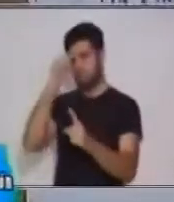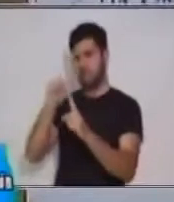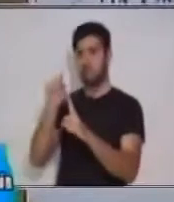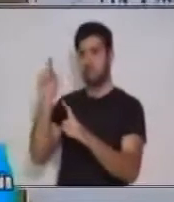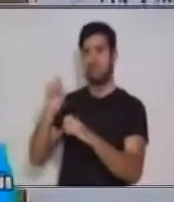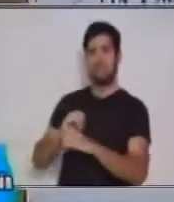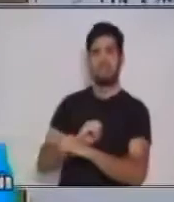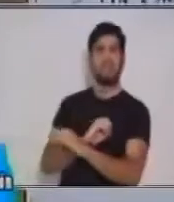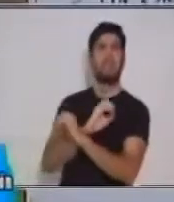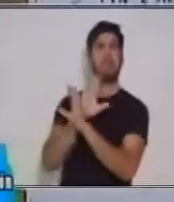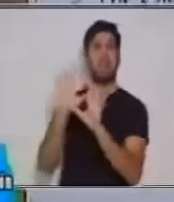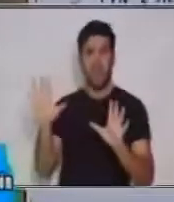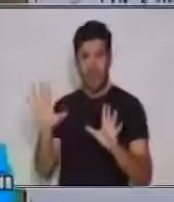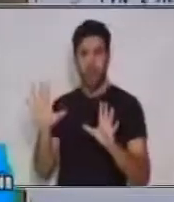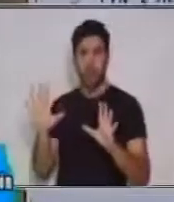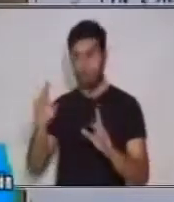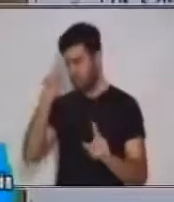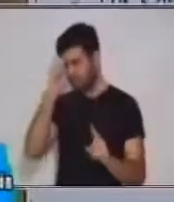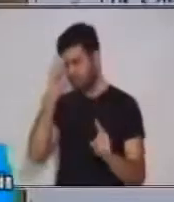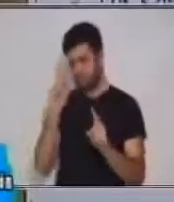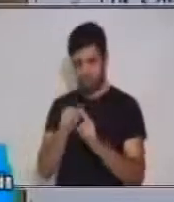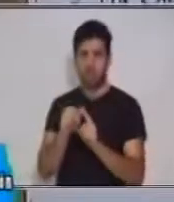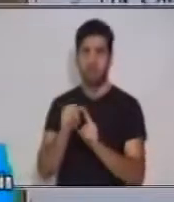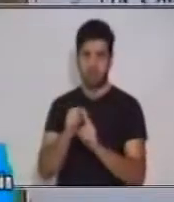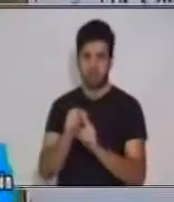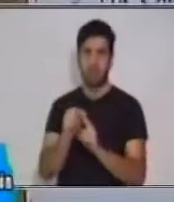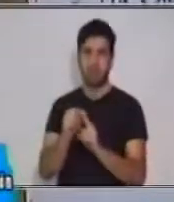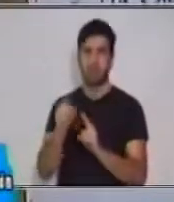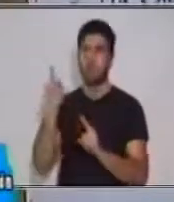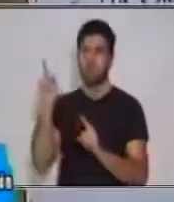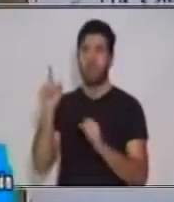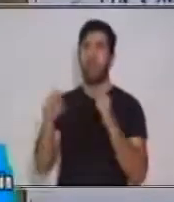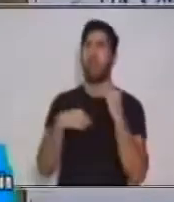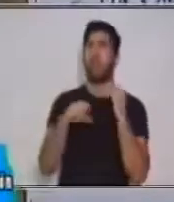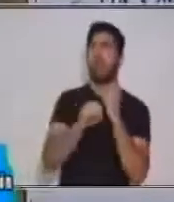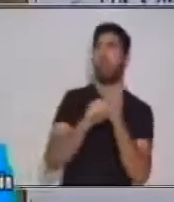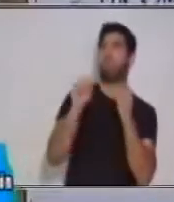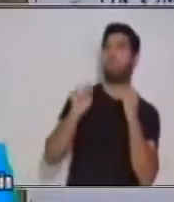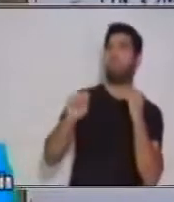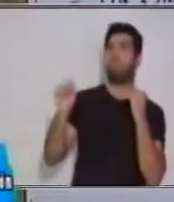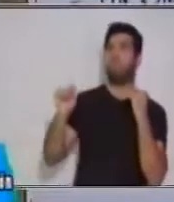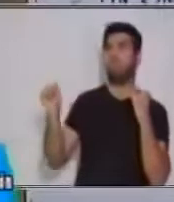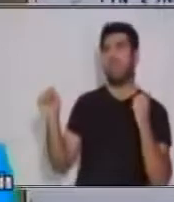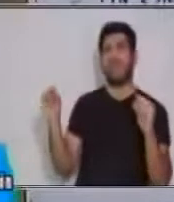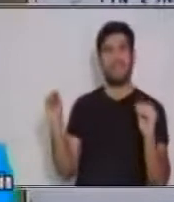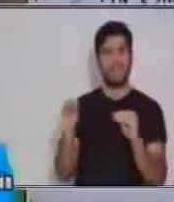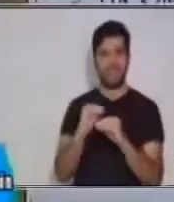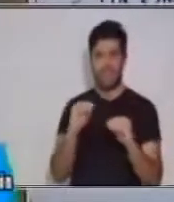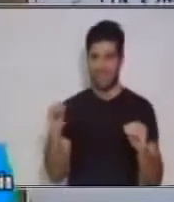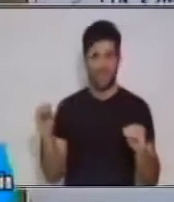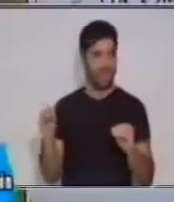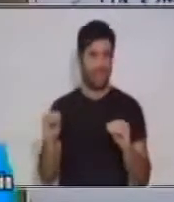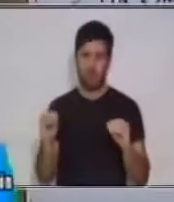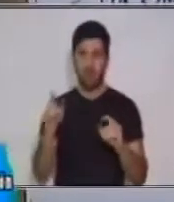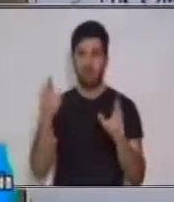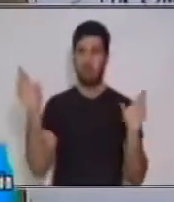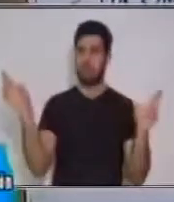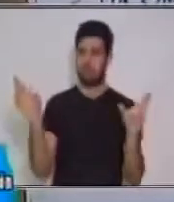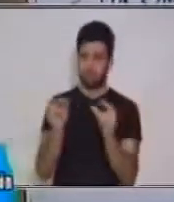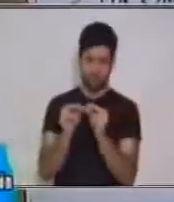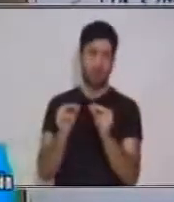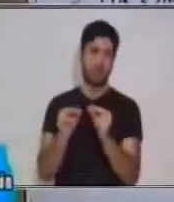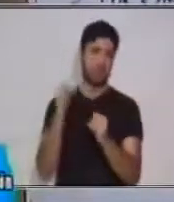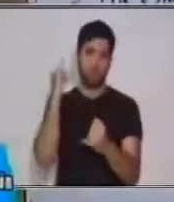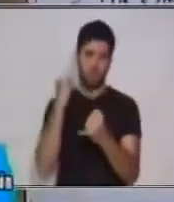puede ser demasiado extensa tampoco. Pero en este caso tampoco debe ser repetitiva, al igual que la